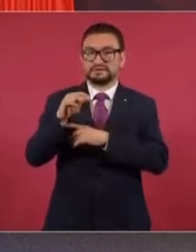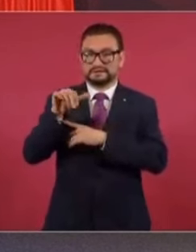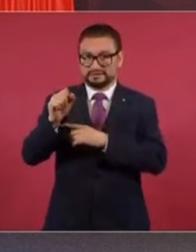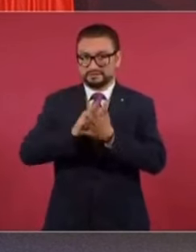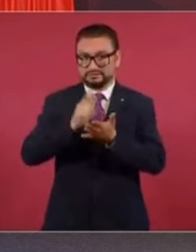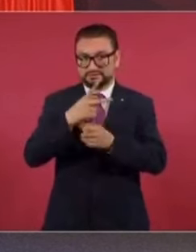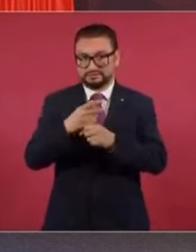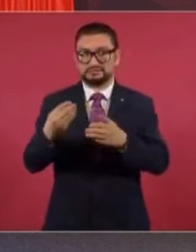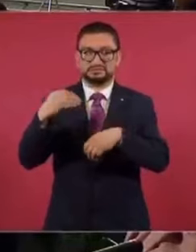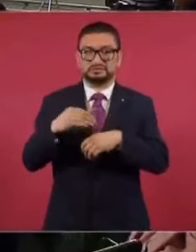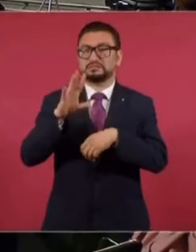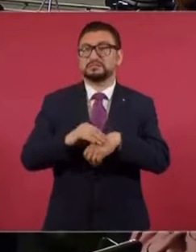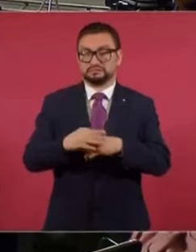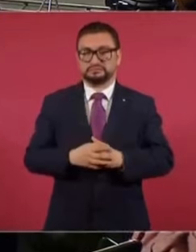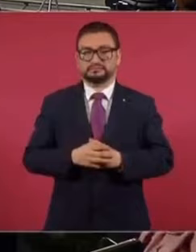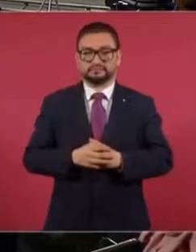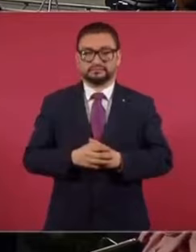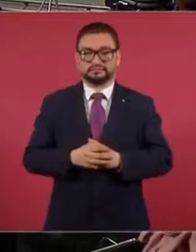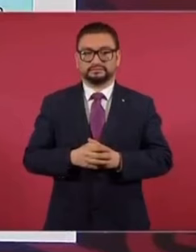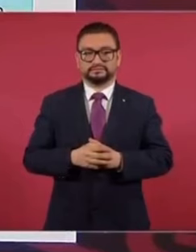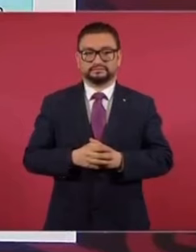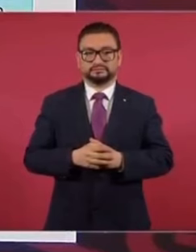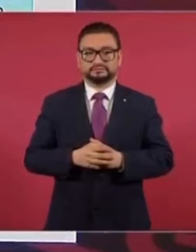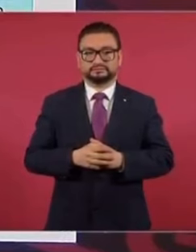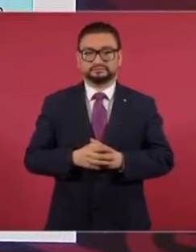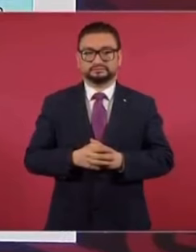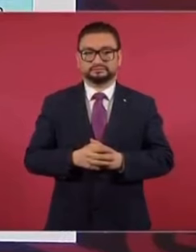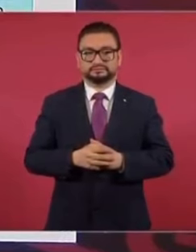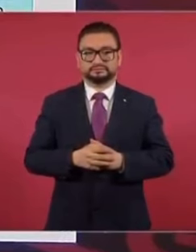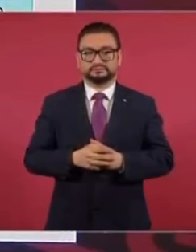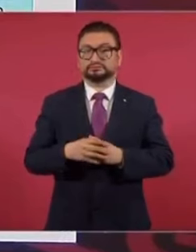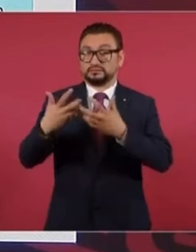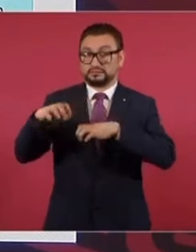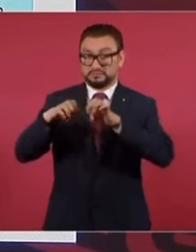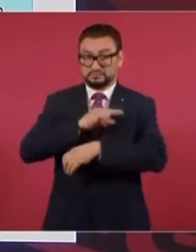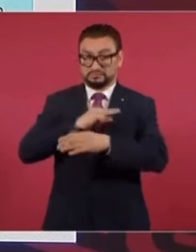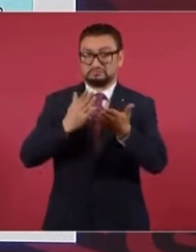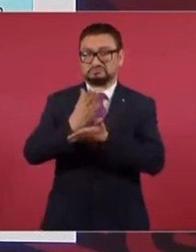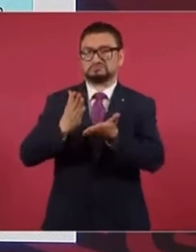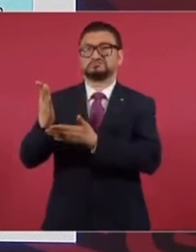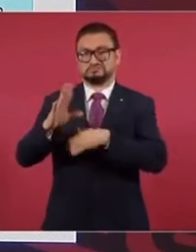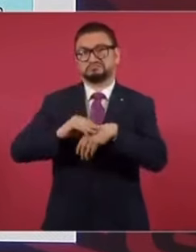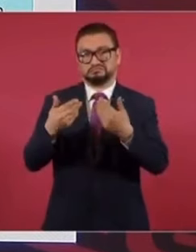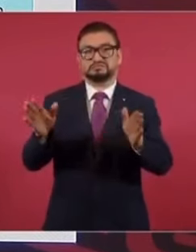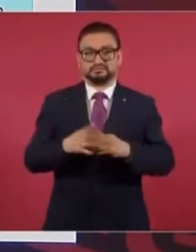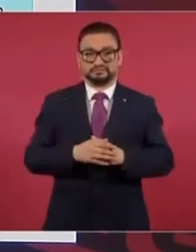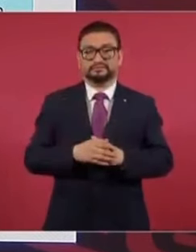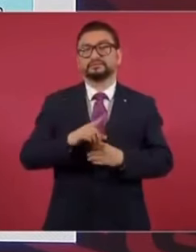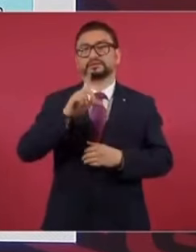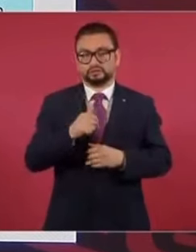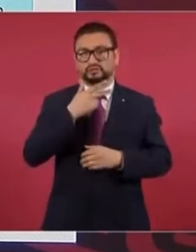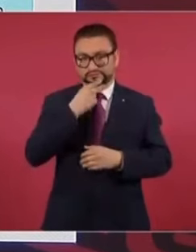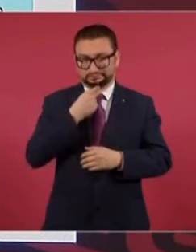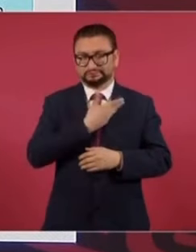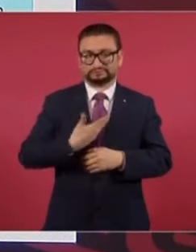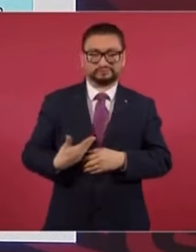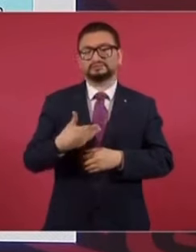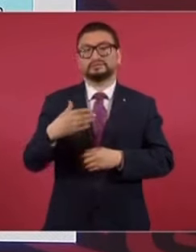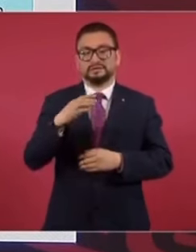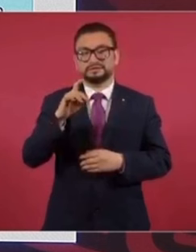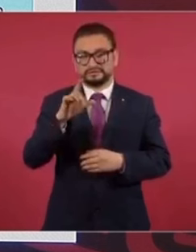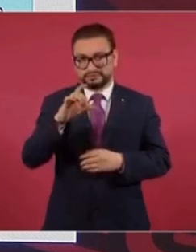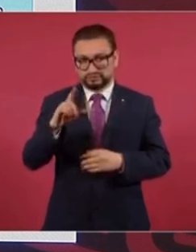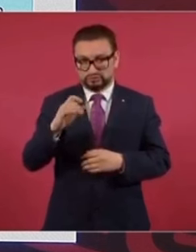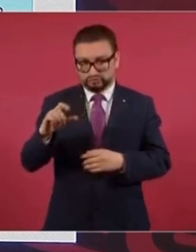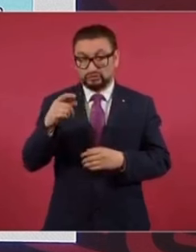permite la entrada a empresas particulares. Con Cedillo esto se empieza a concretar